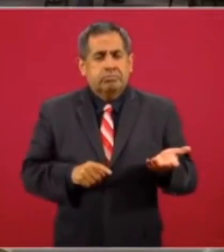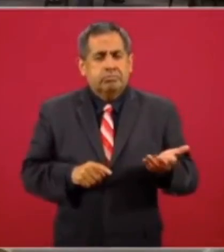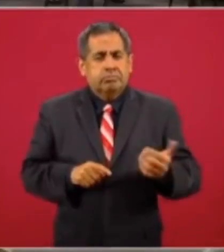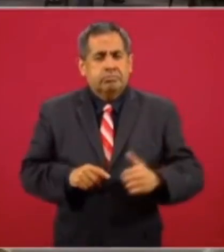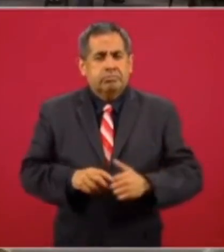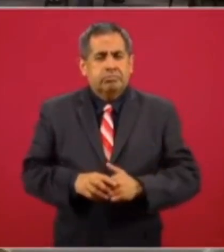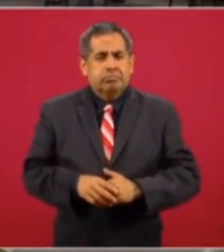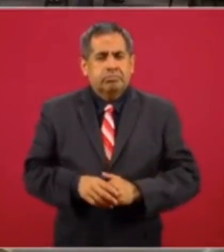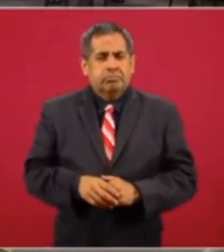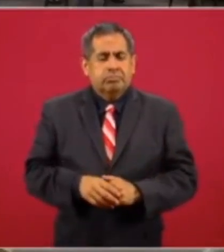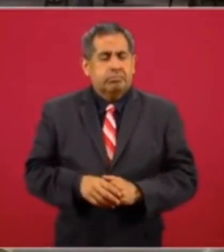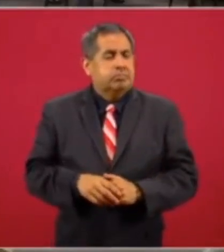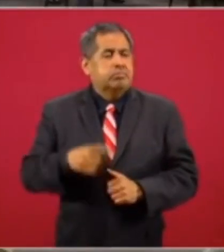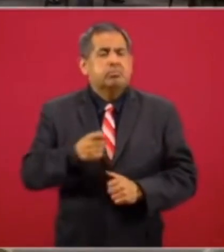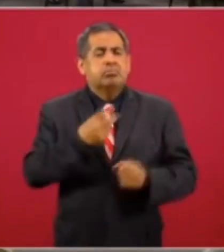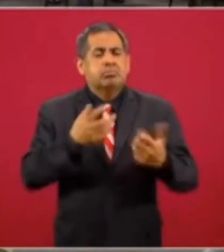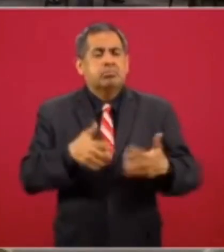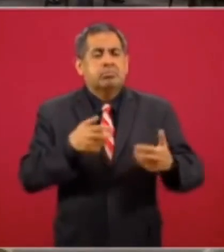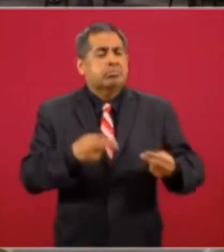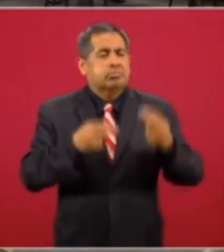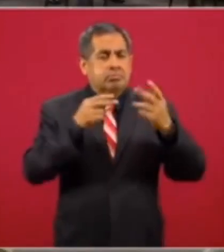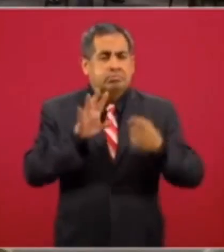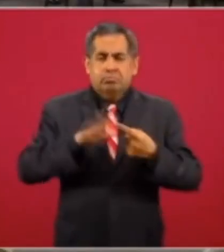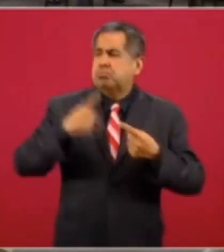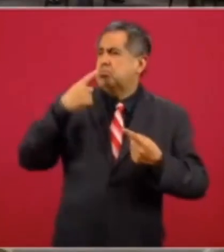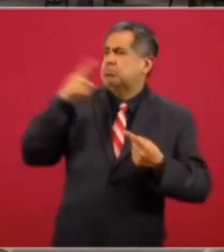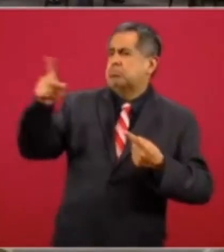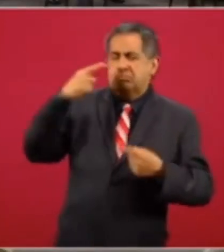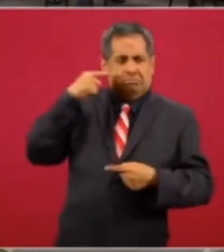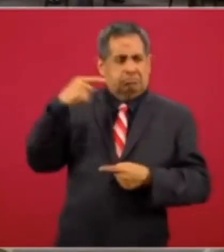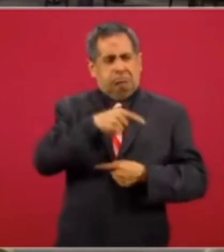que han sido demandadas